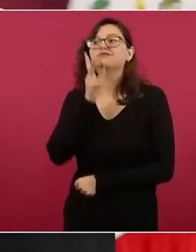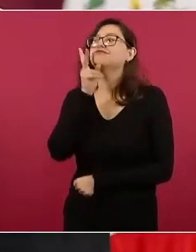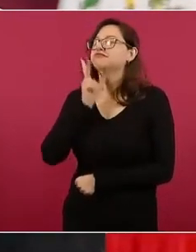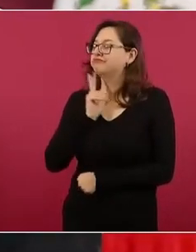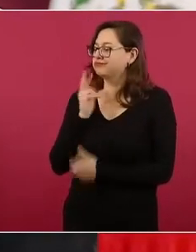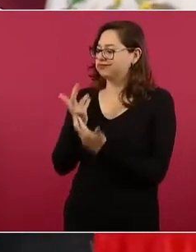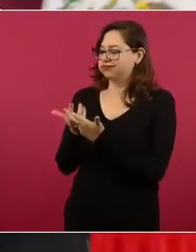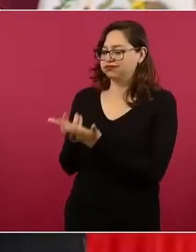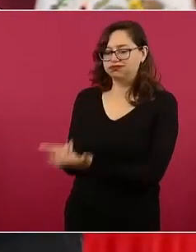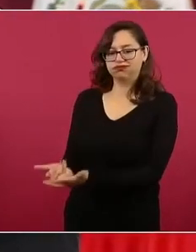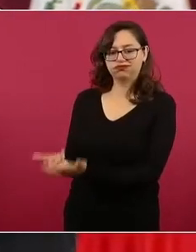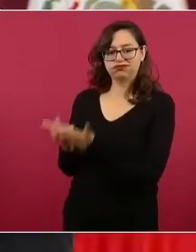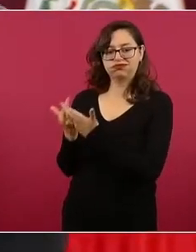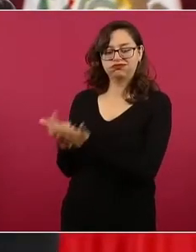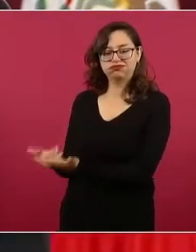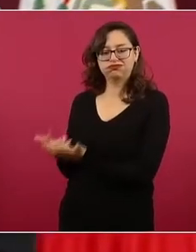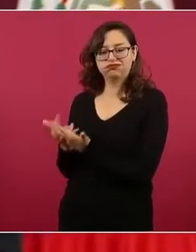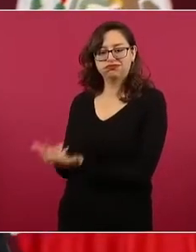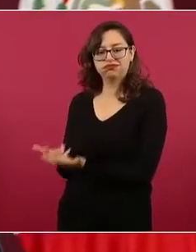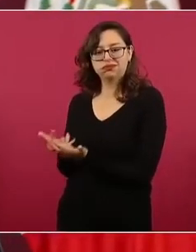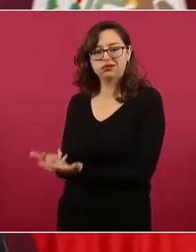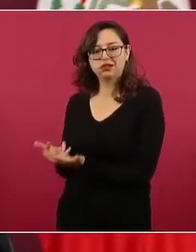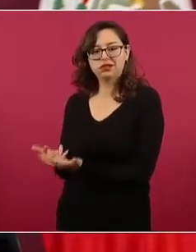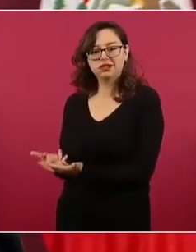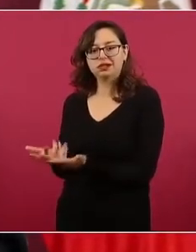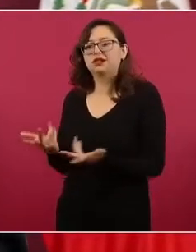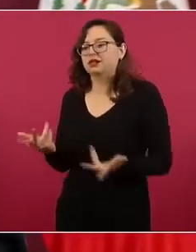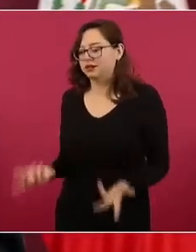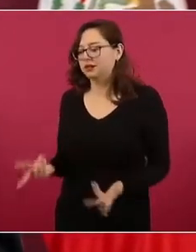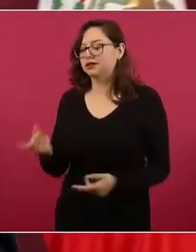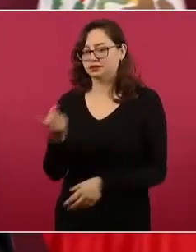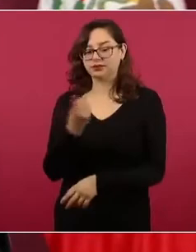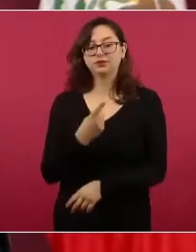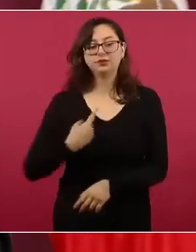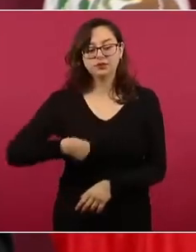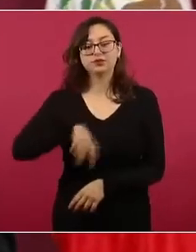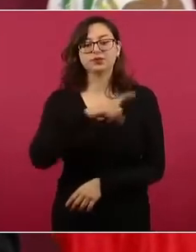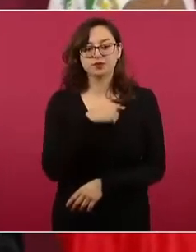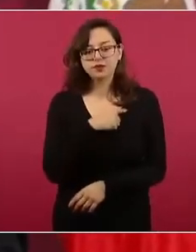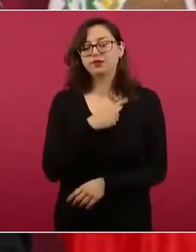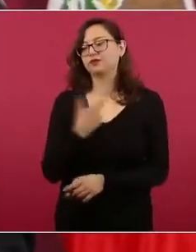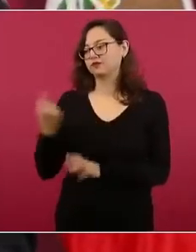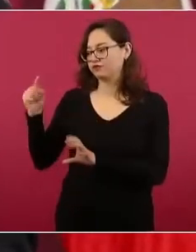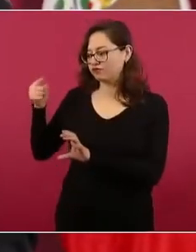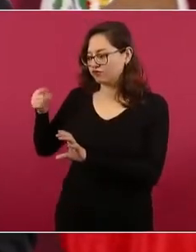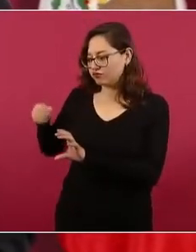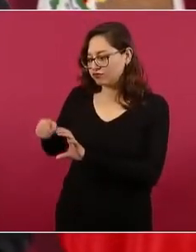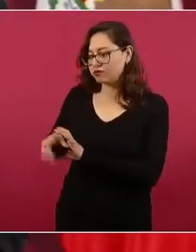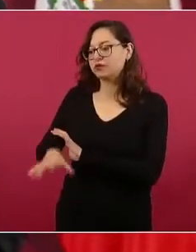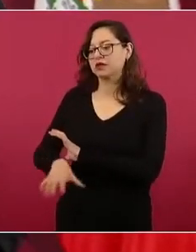y estamos produciendo petróleo,